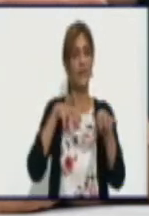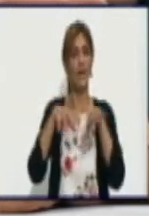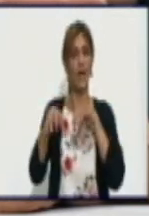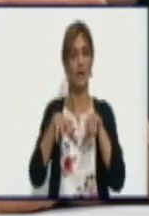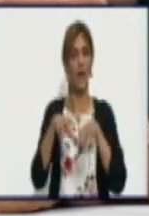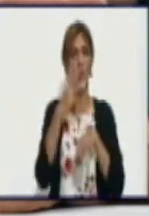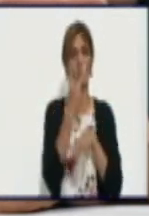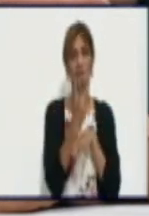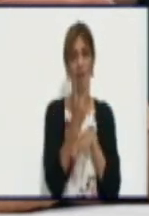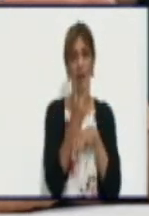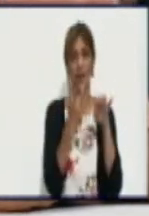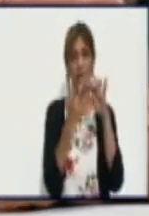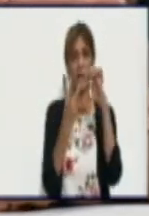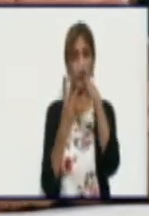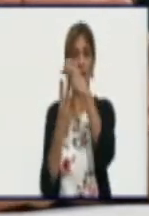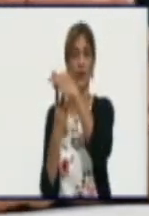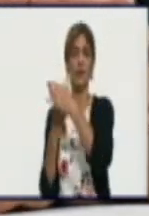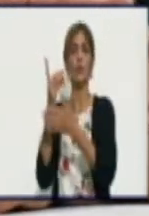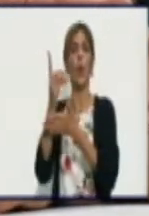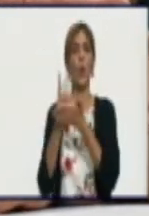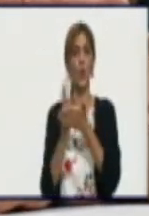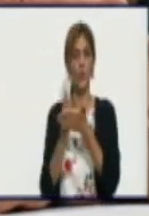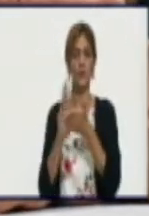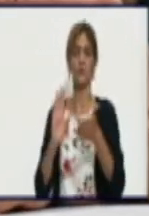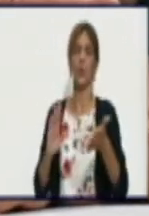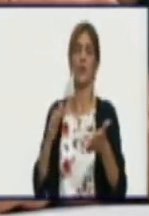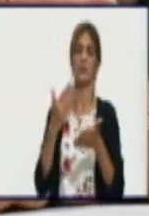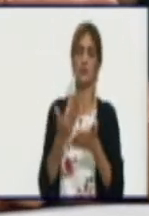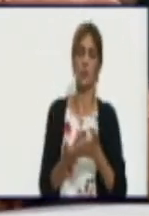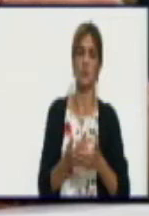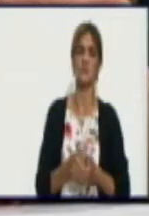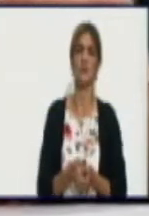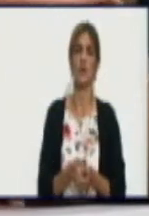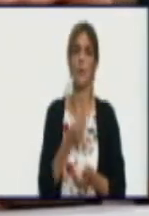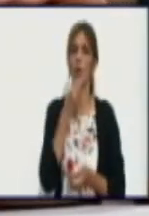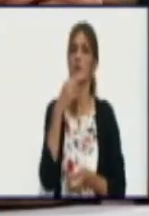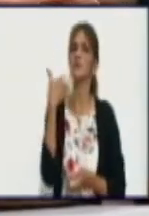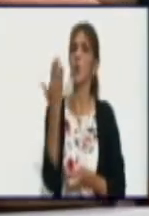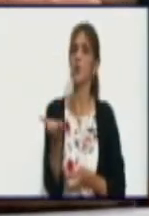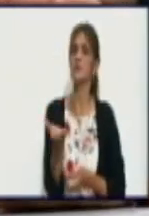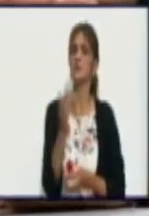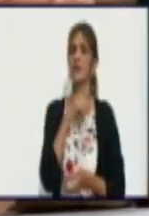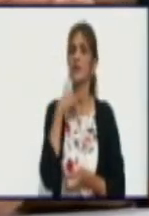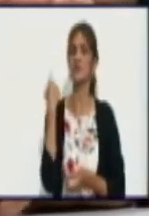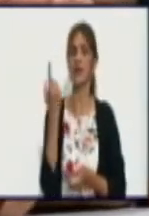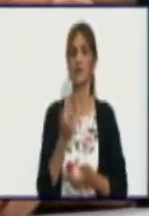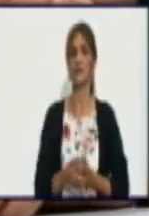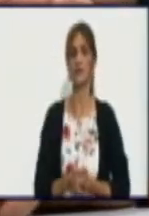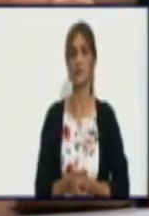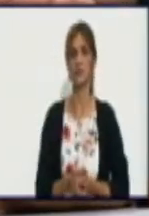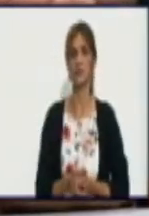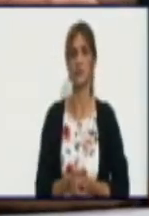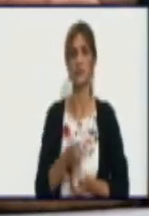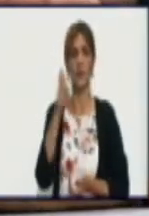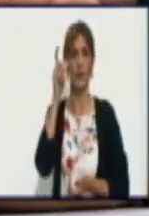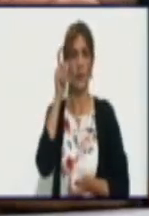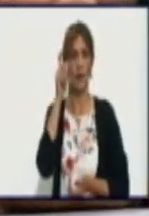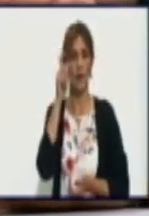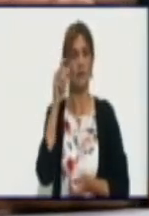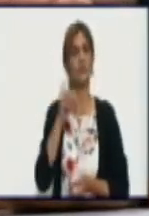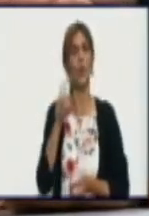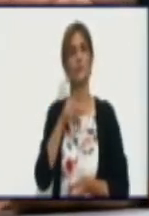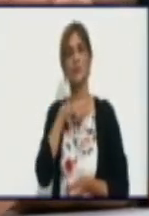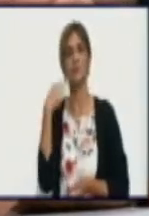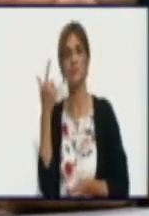procede a solicitar el servicio de sacrificio. El sacrificio se realizará en los mataderos autorizados,